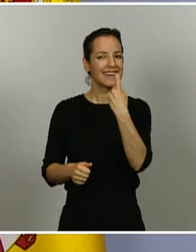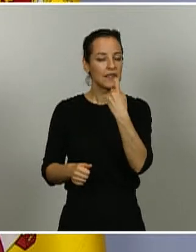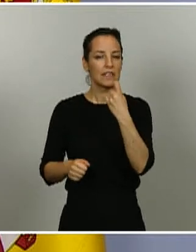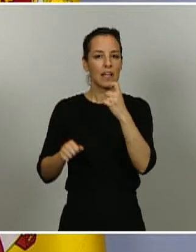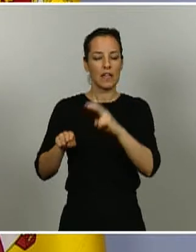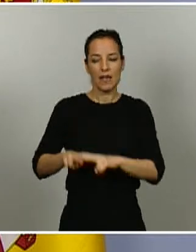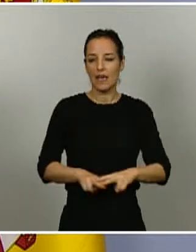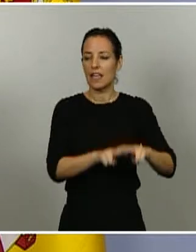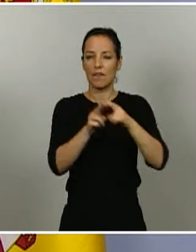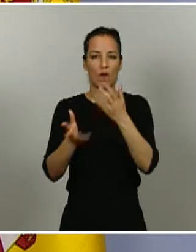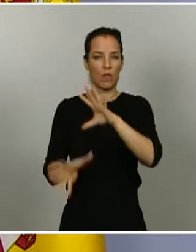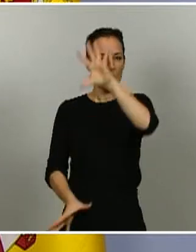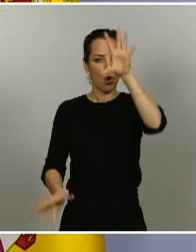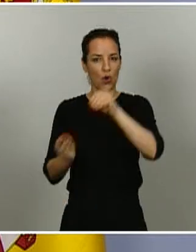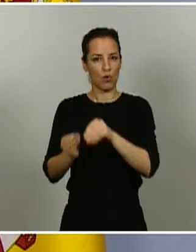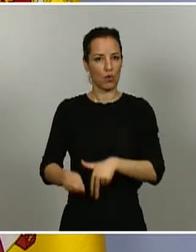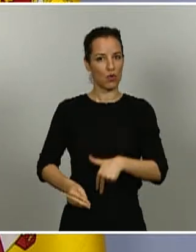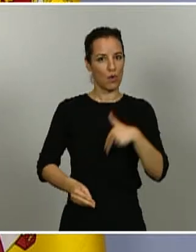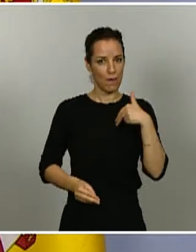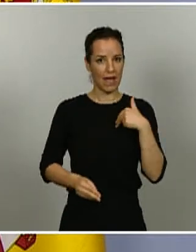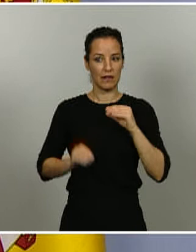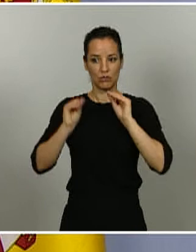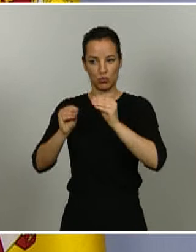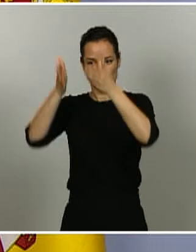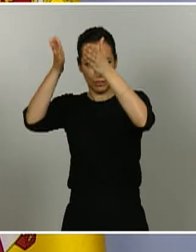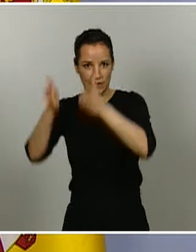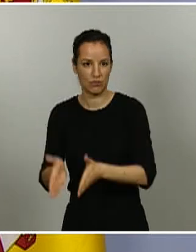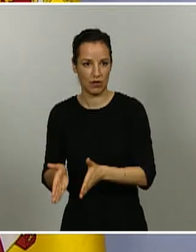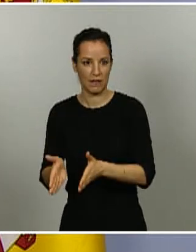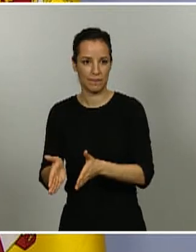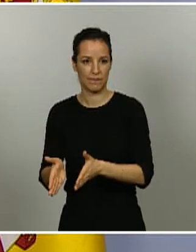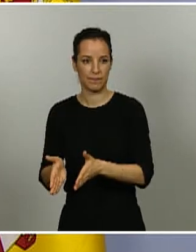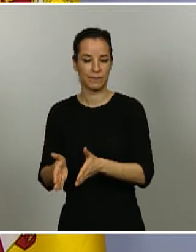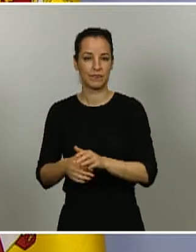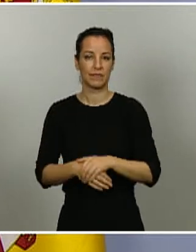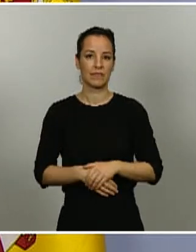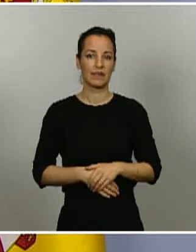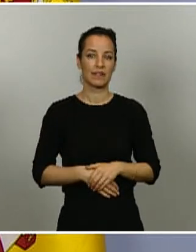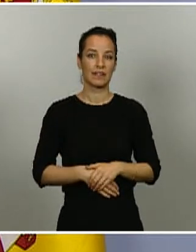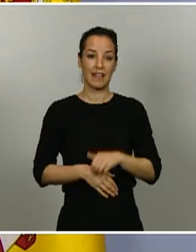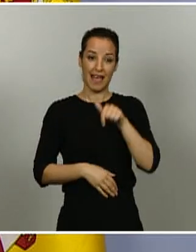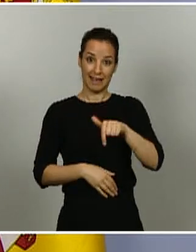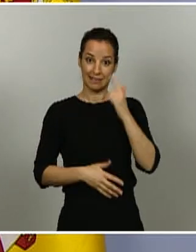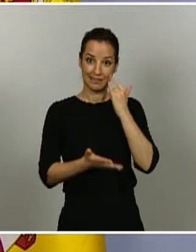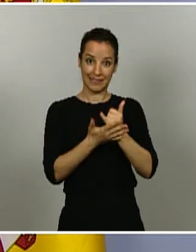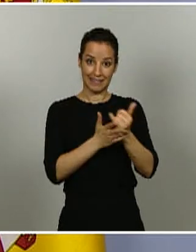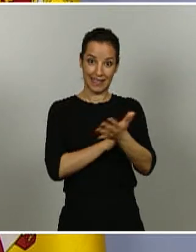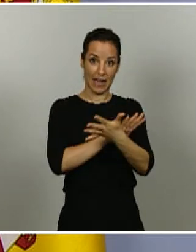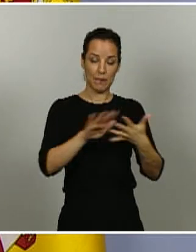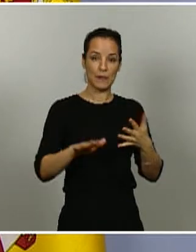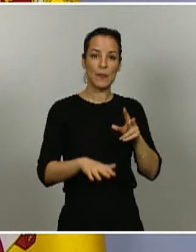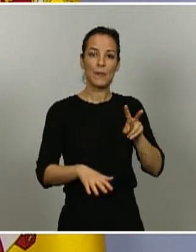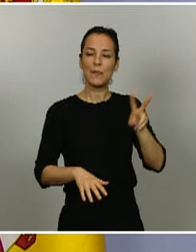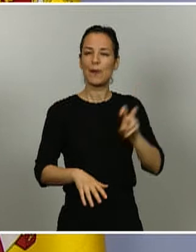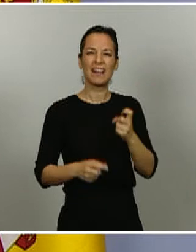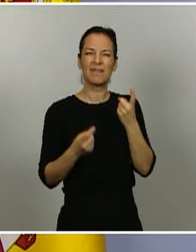global del paciente. Aquí estamos aplicando estos test para hacer una estimación en